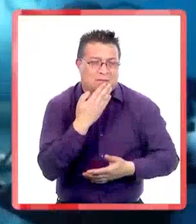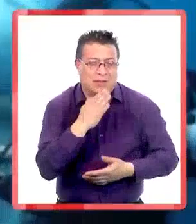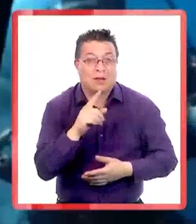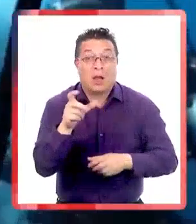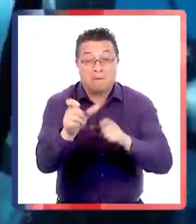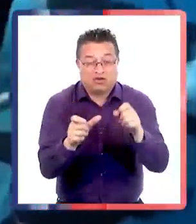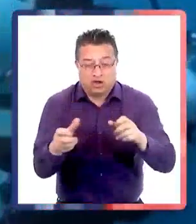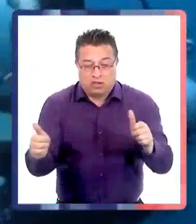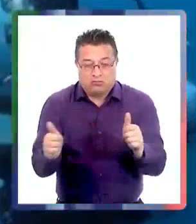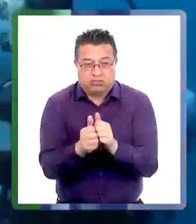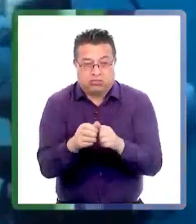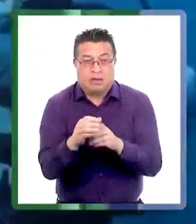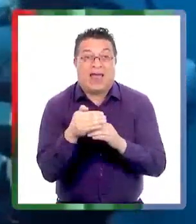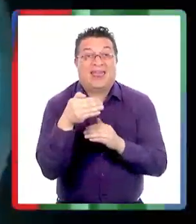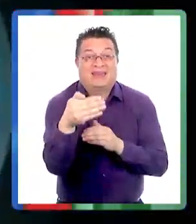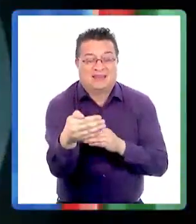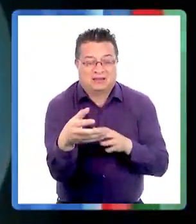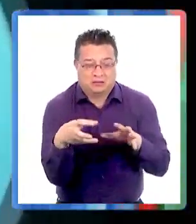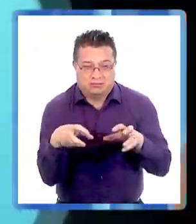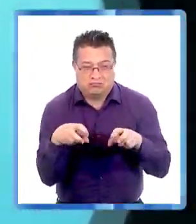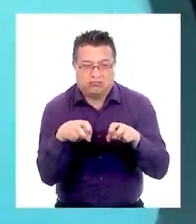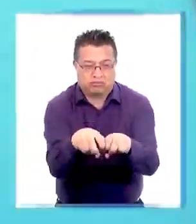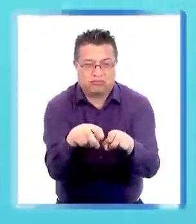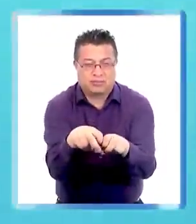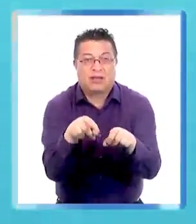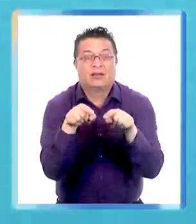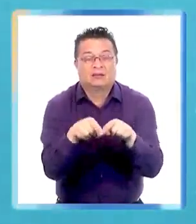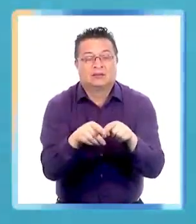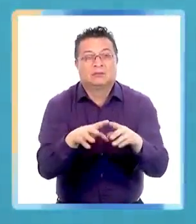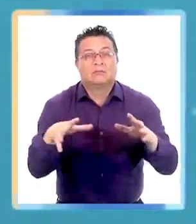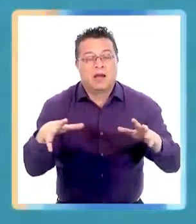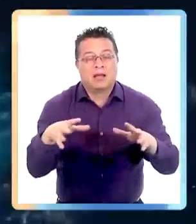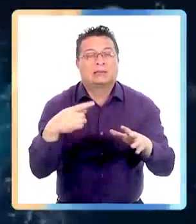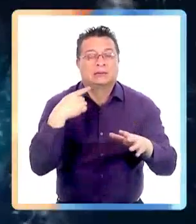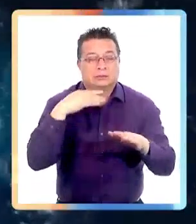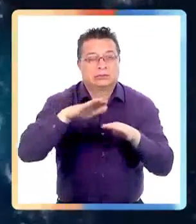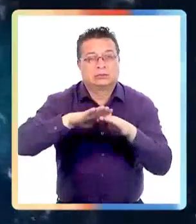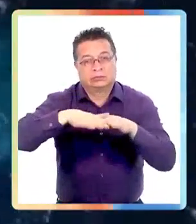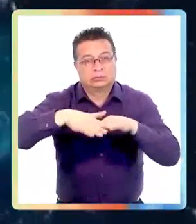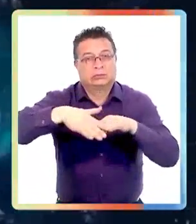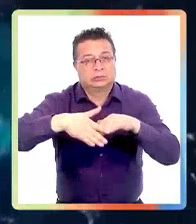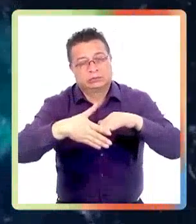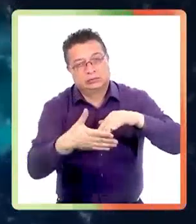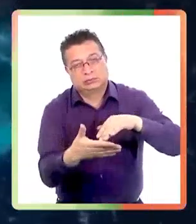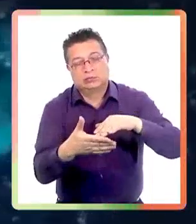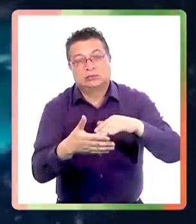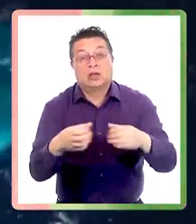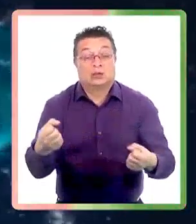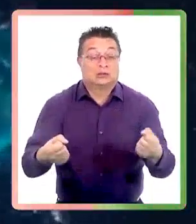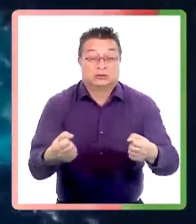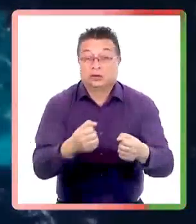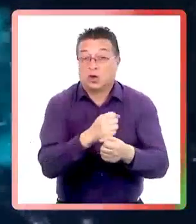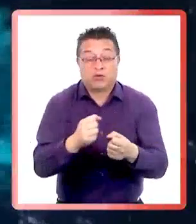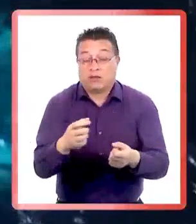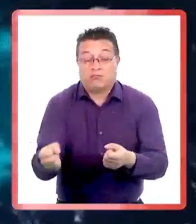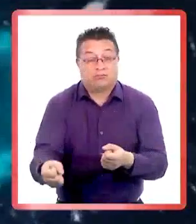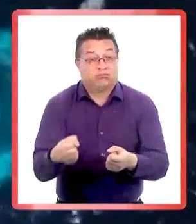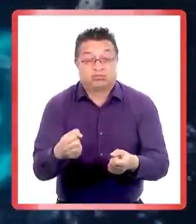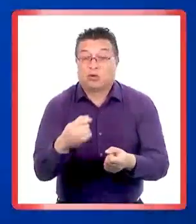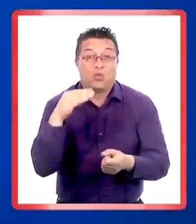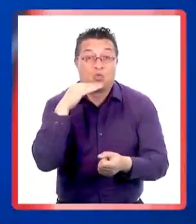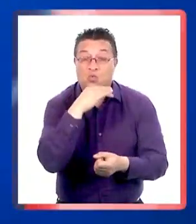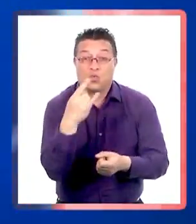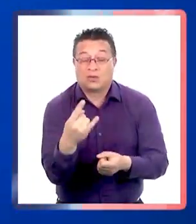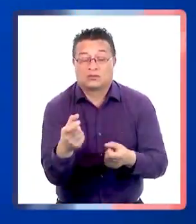Probablemente los pasajeros se amontonaron todos en la parte delantera del sumergible lo que produjo una seria inestabilidad. El